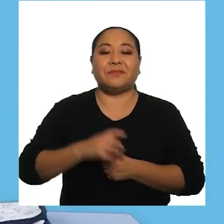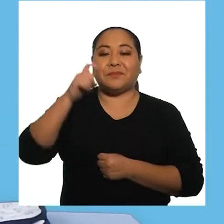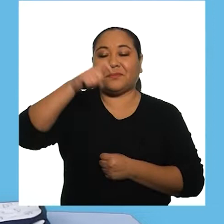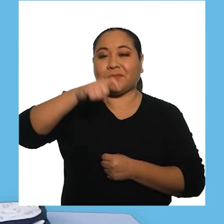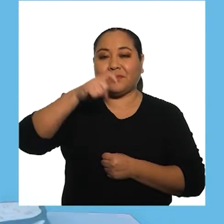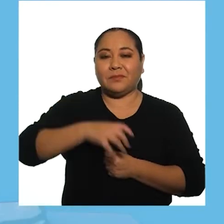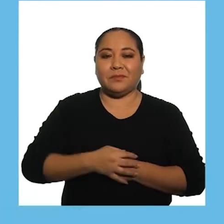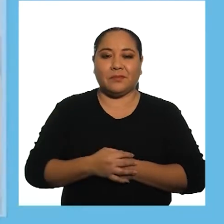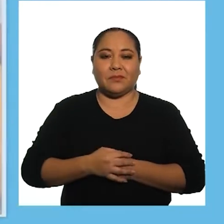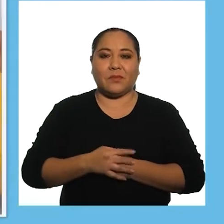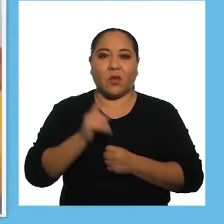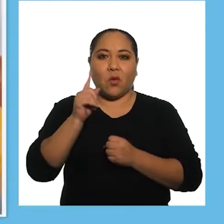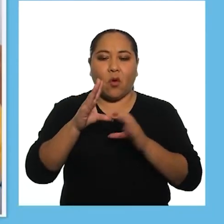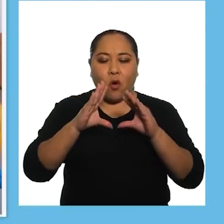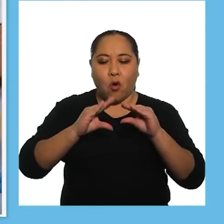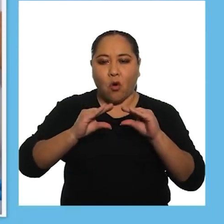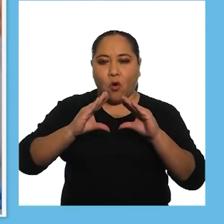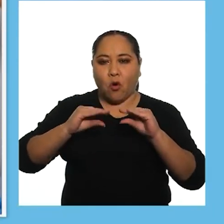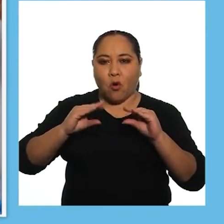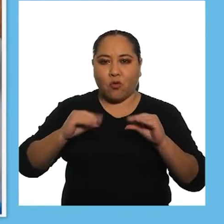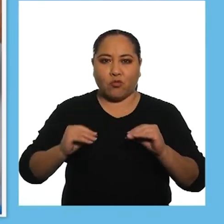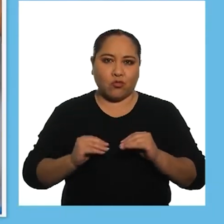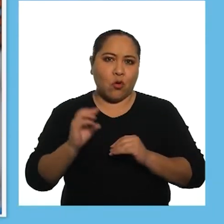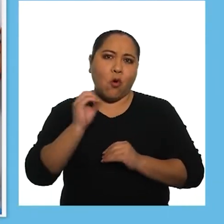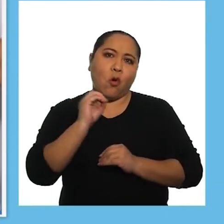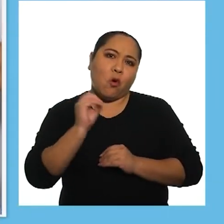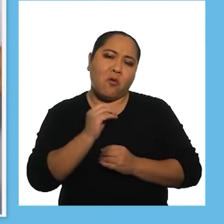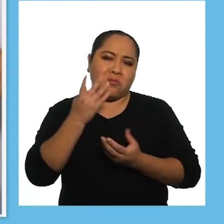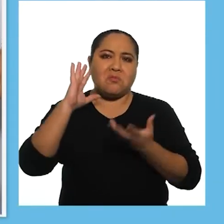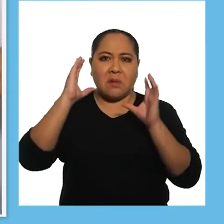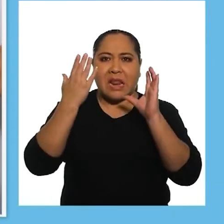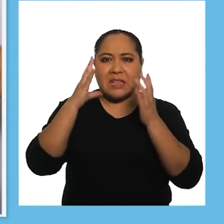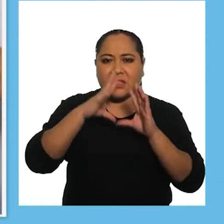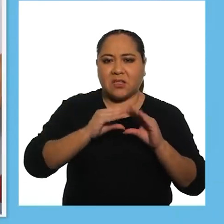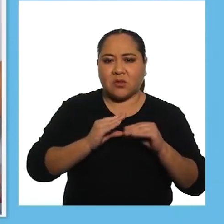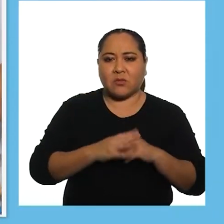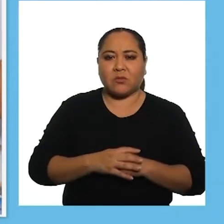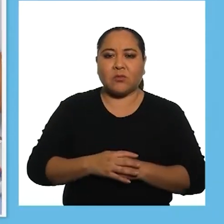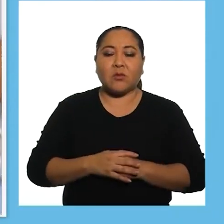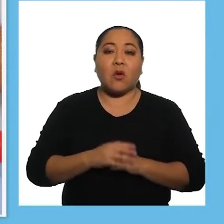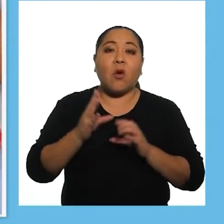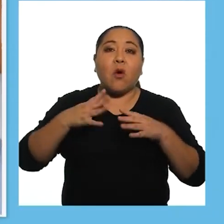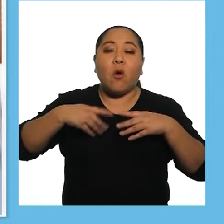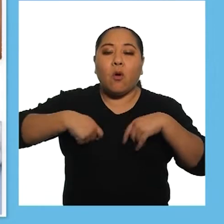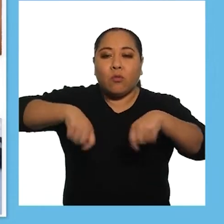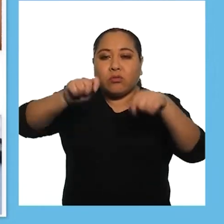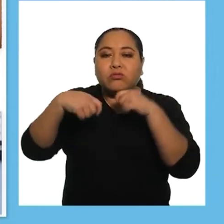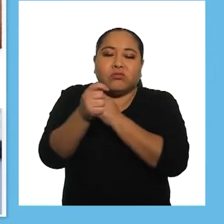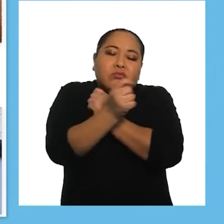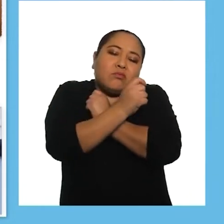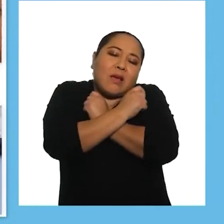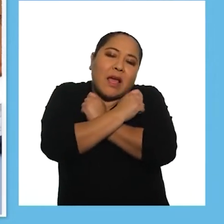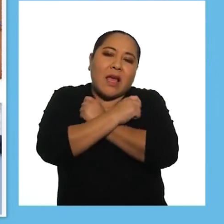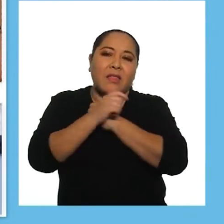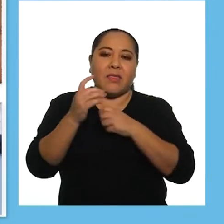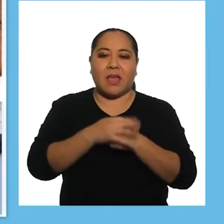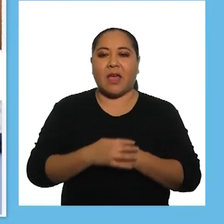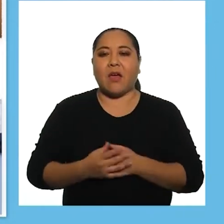actividad, necesitaremos una colchoneta o algo que sirva de colchoneta, como una manta,